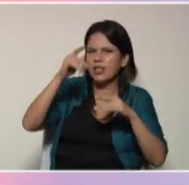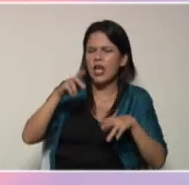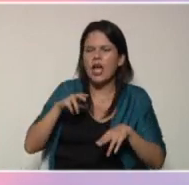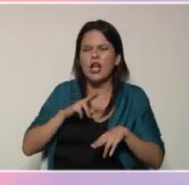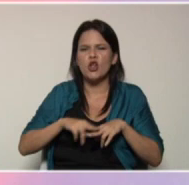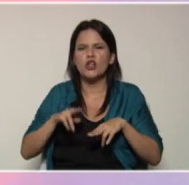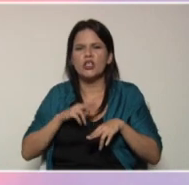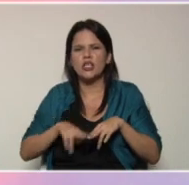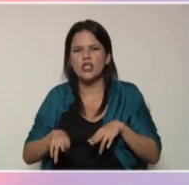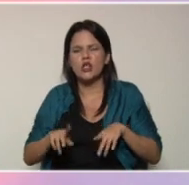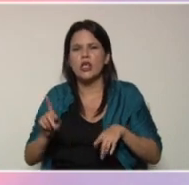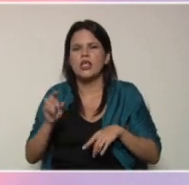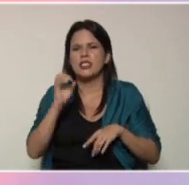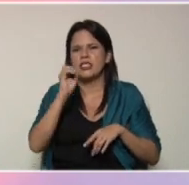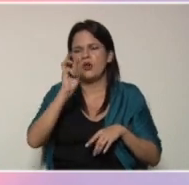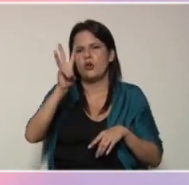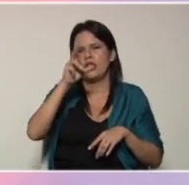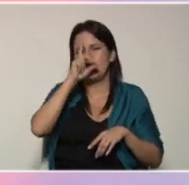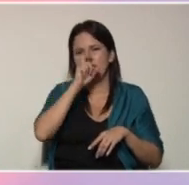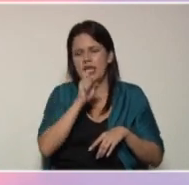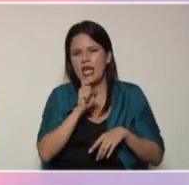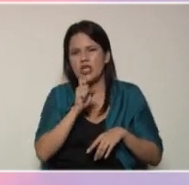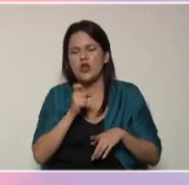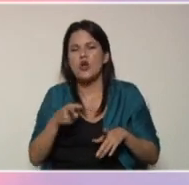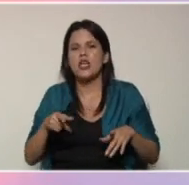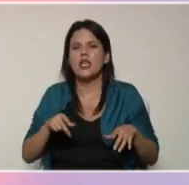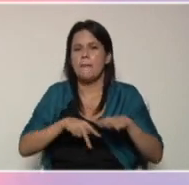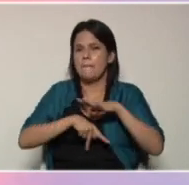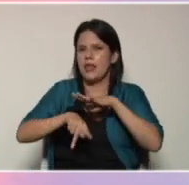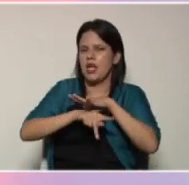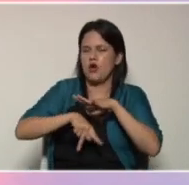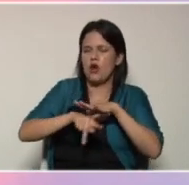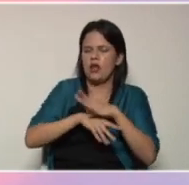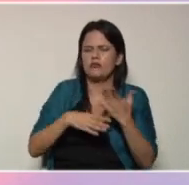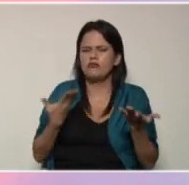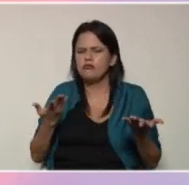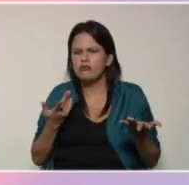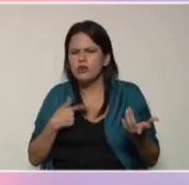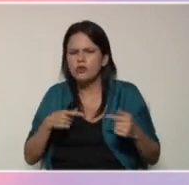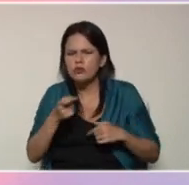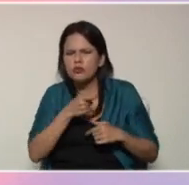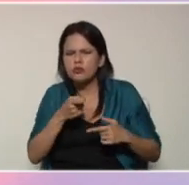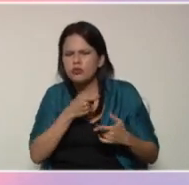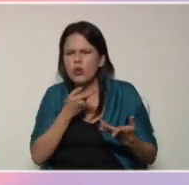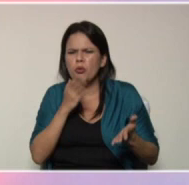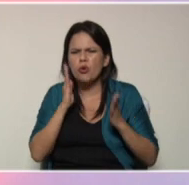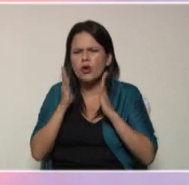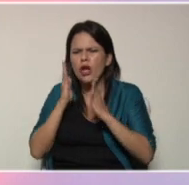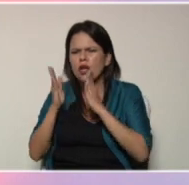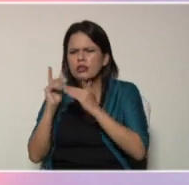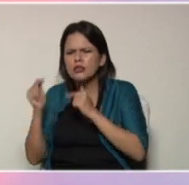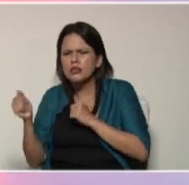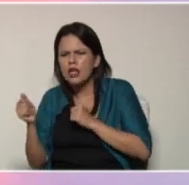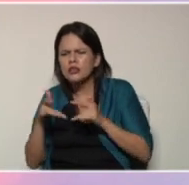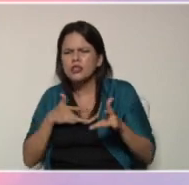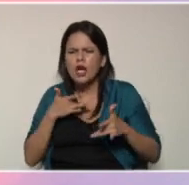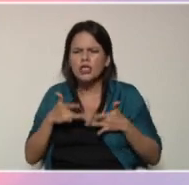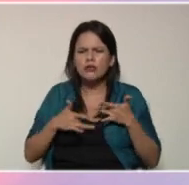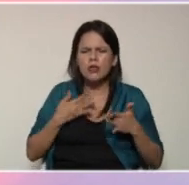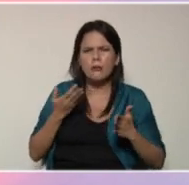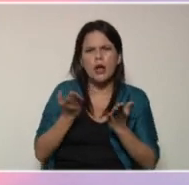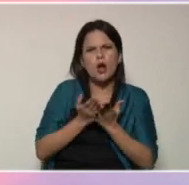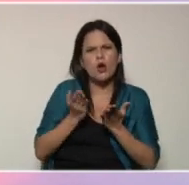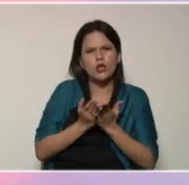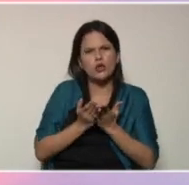y preescolar. Así que vamos de inmediato a conocer cómo podemos organizar esa rutina familiar para los estudios de una